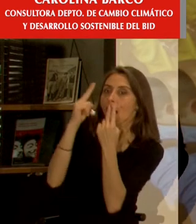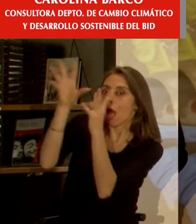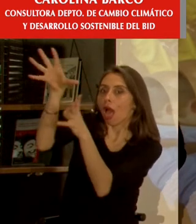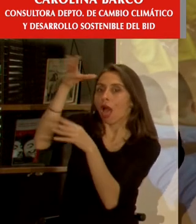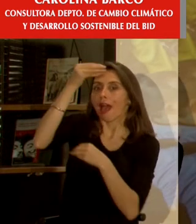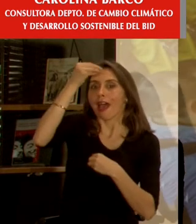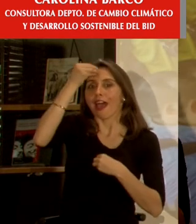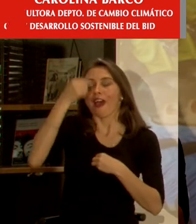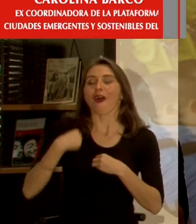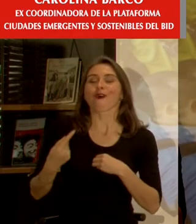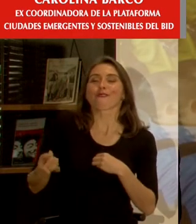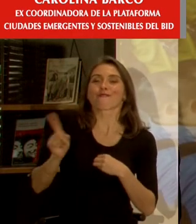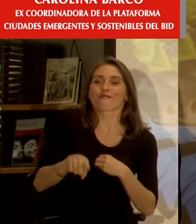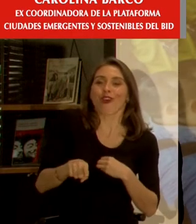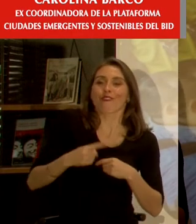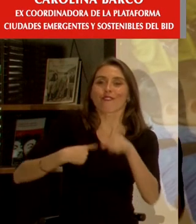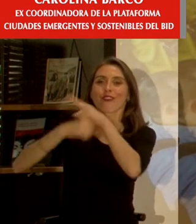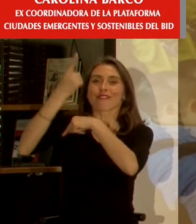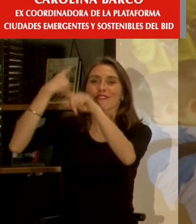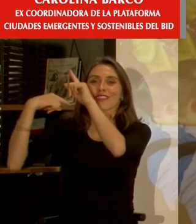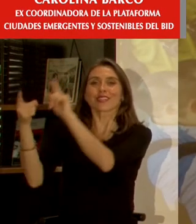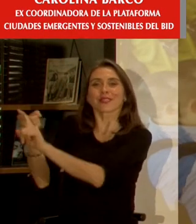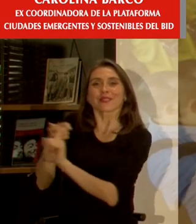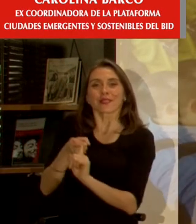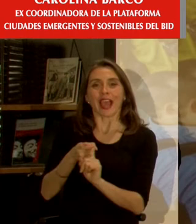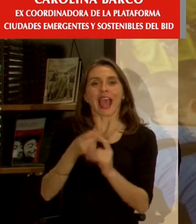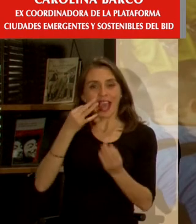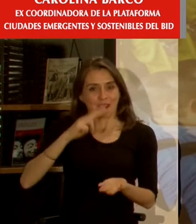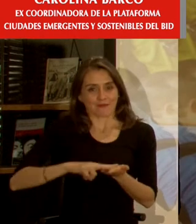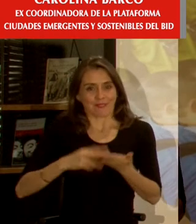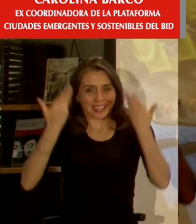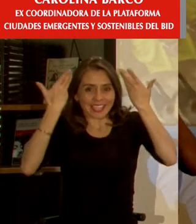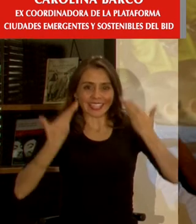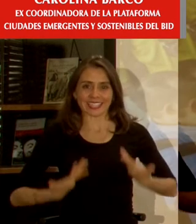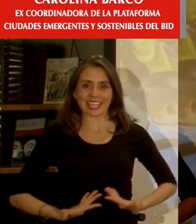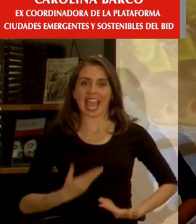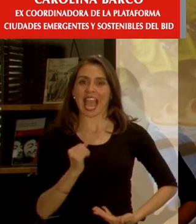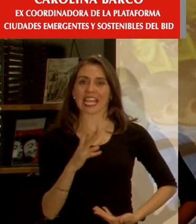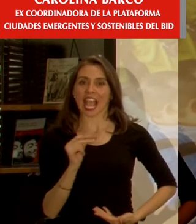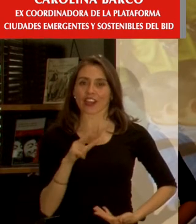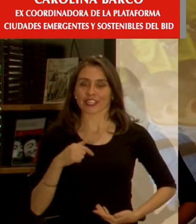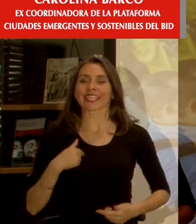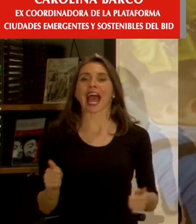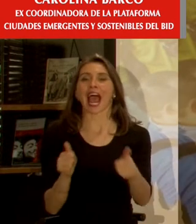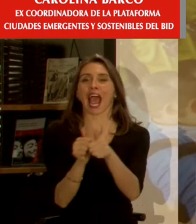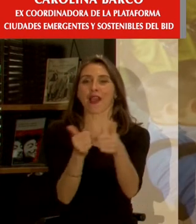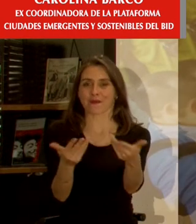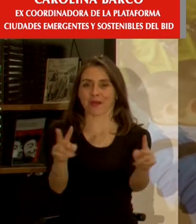entonces he vuelto a mis raíces. Así que la real Carolina Barco es la que los acompaña hoy.